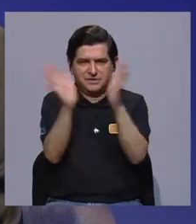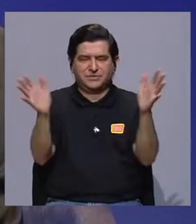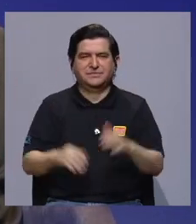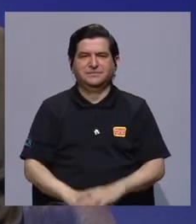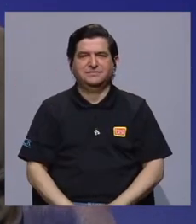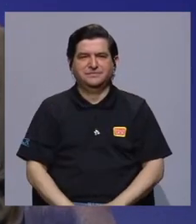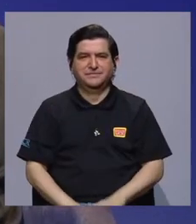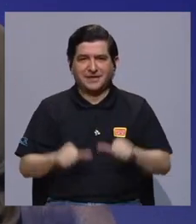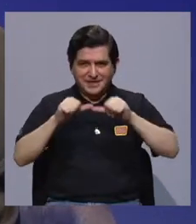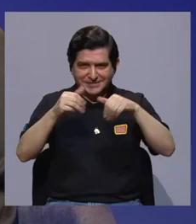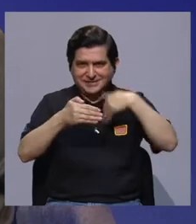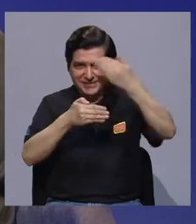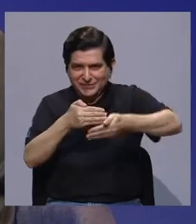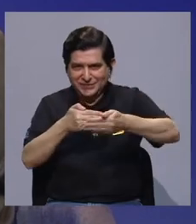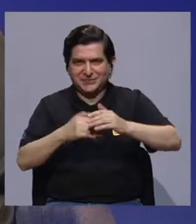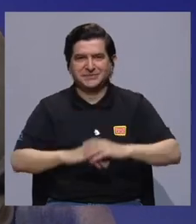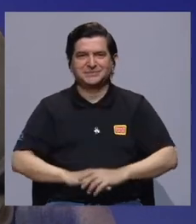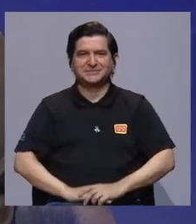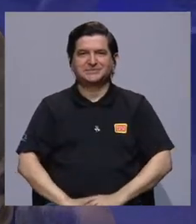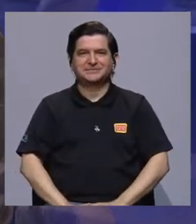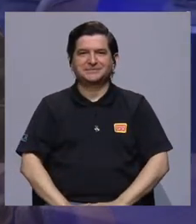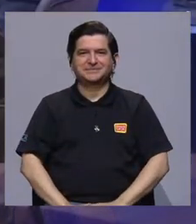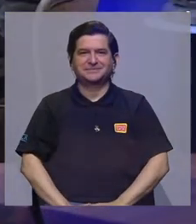universidades públicas. Ya regresamos.